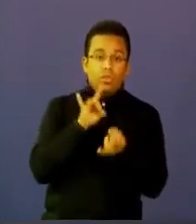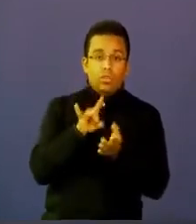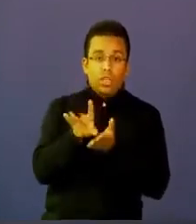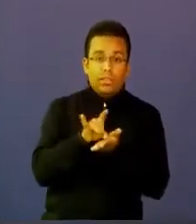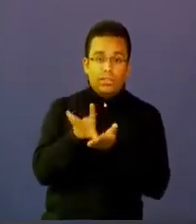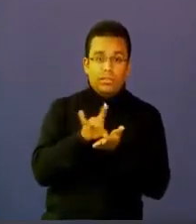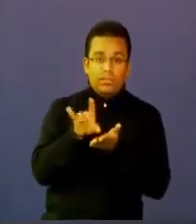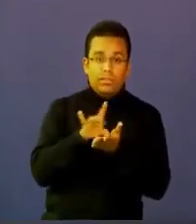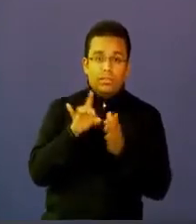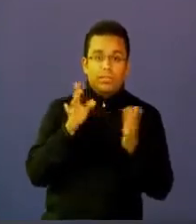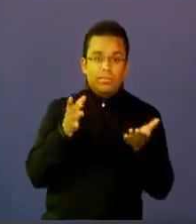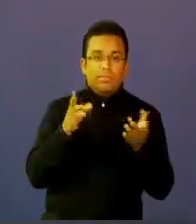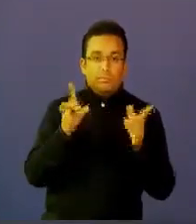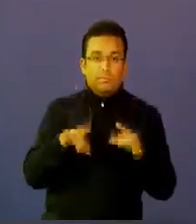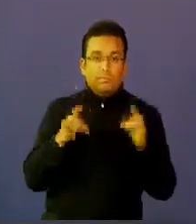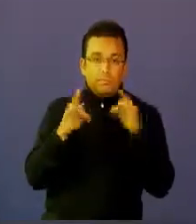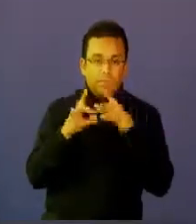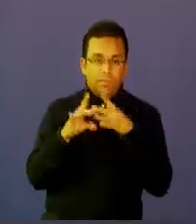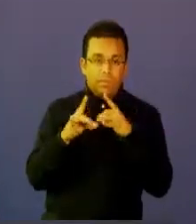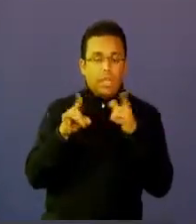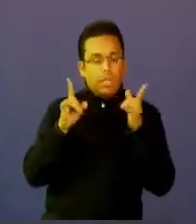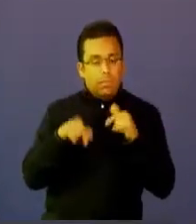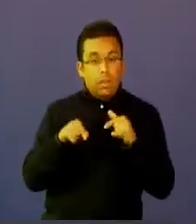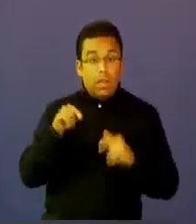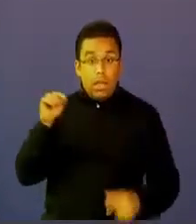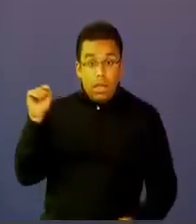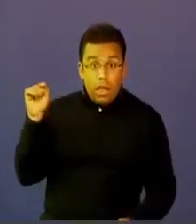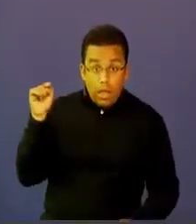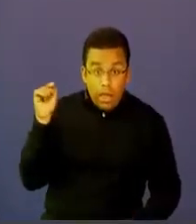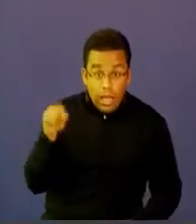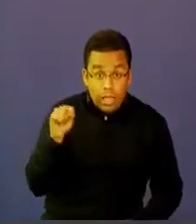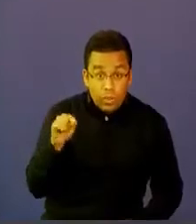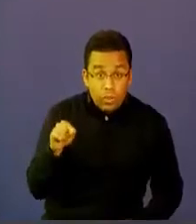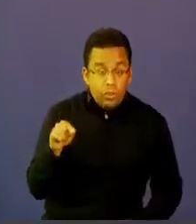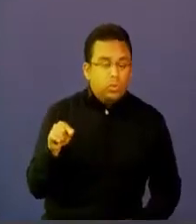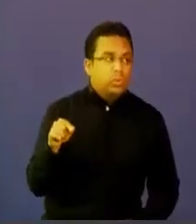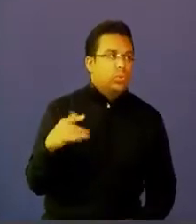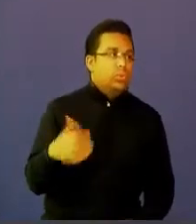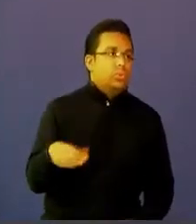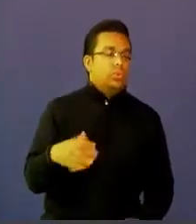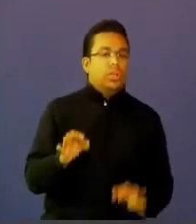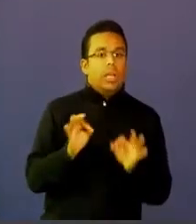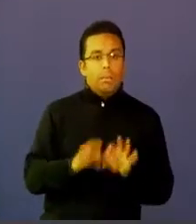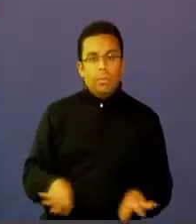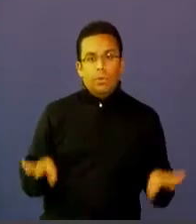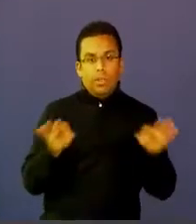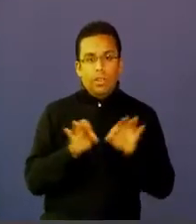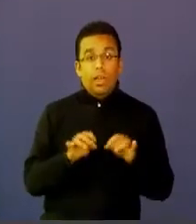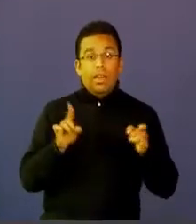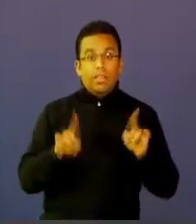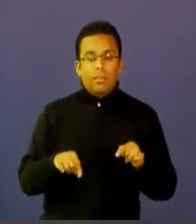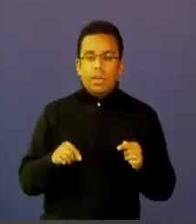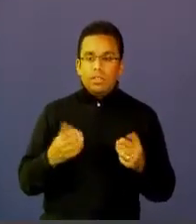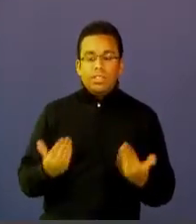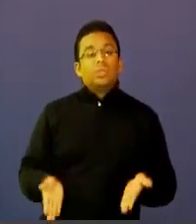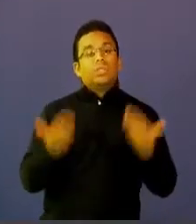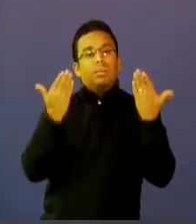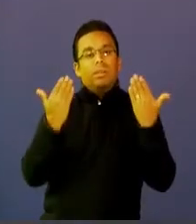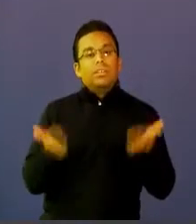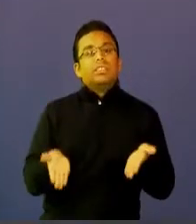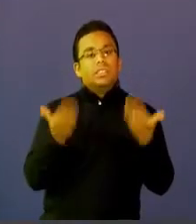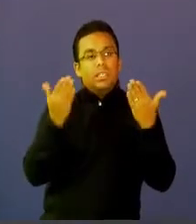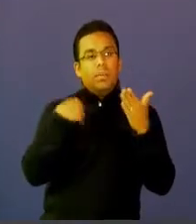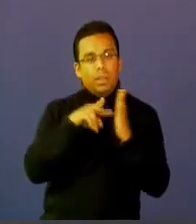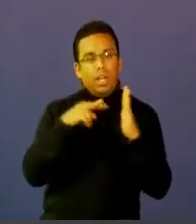Y esta integralidad hace importante y hace totalmente viable el uso integral de la